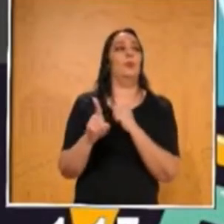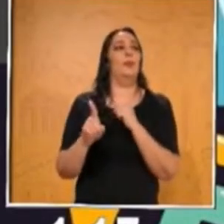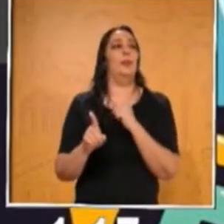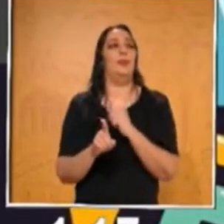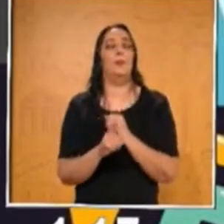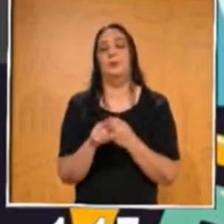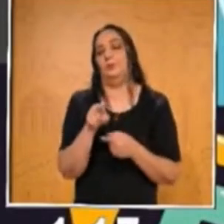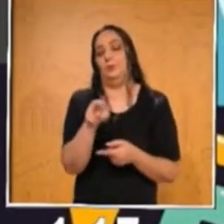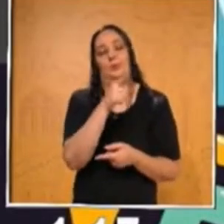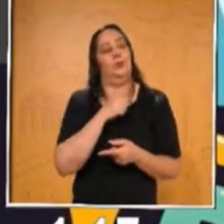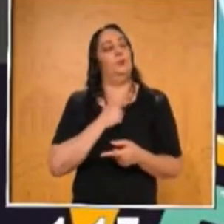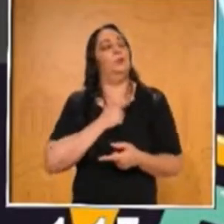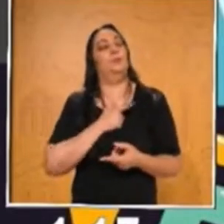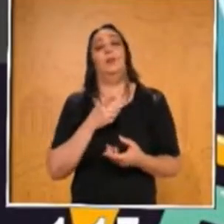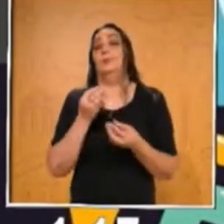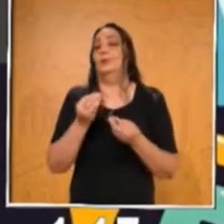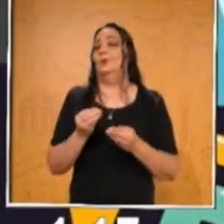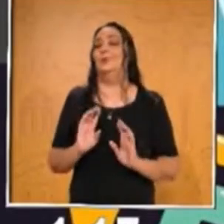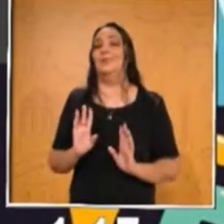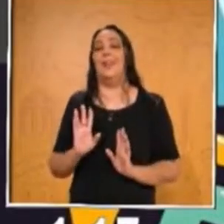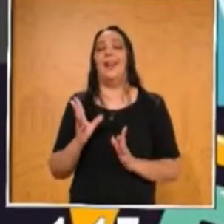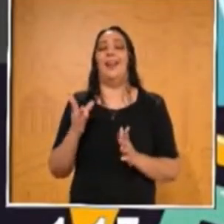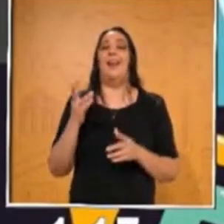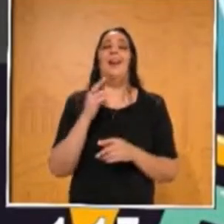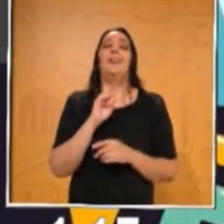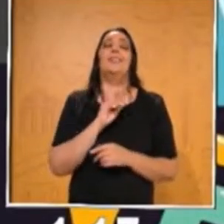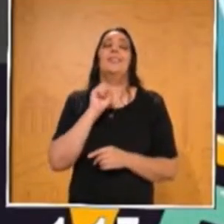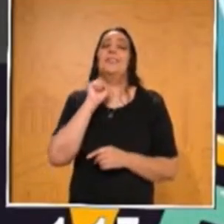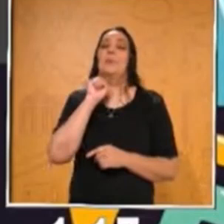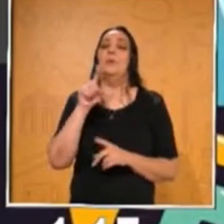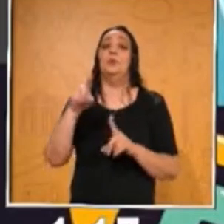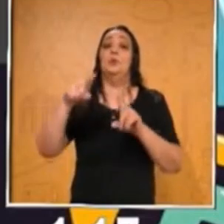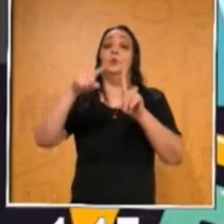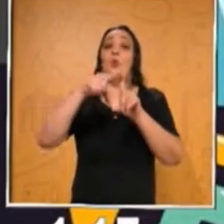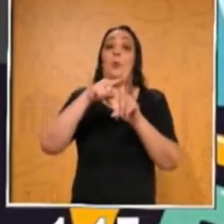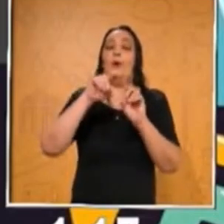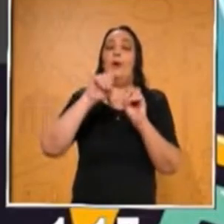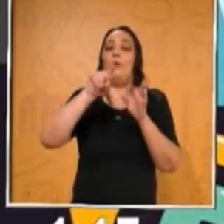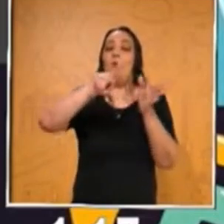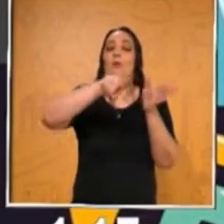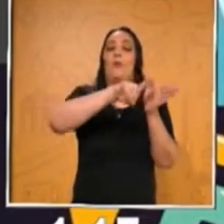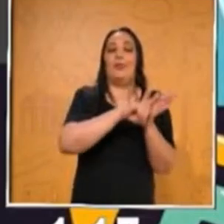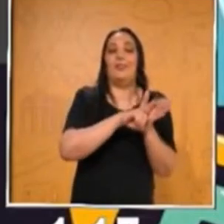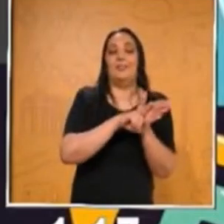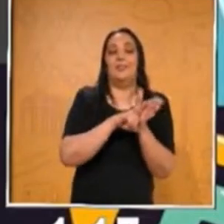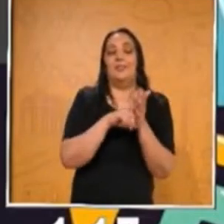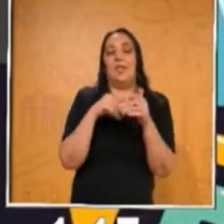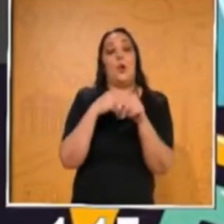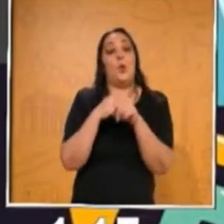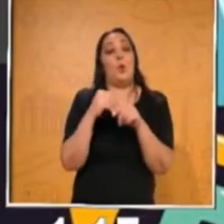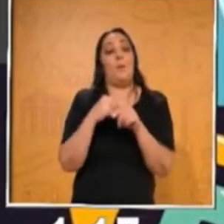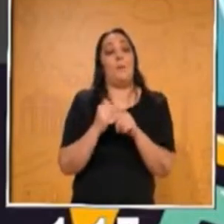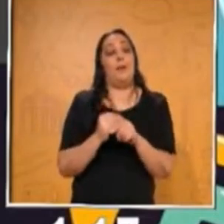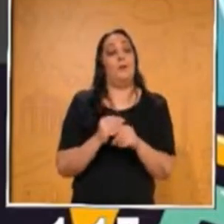algo que les gusta mucho. Resuelve problemas que implican sumar o restar números fraccionarios con